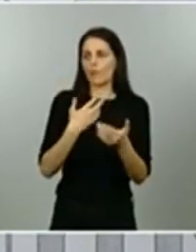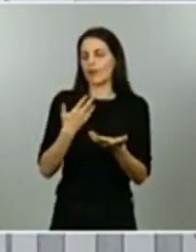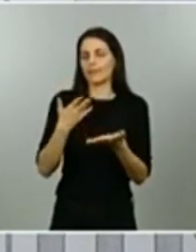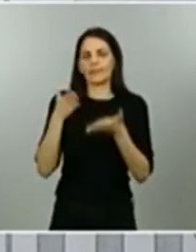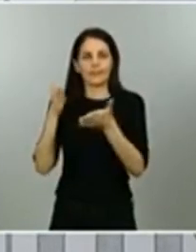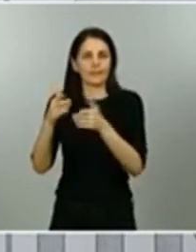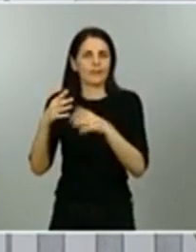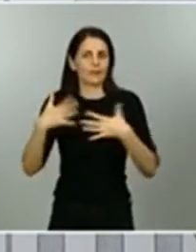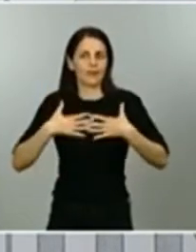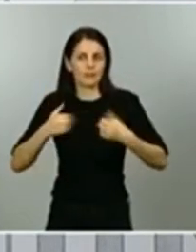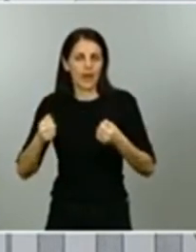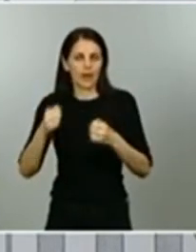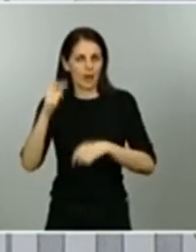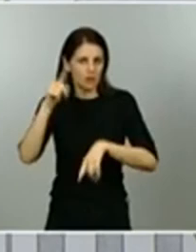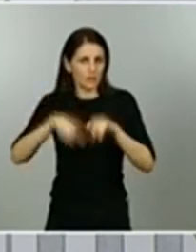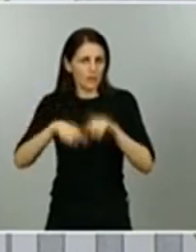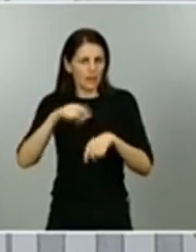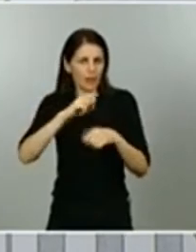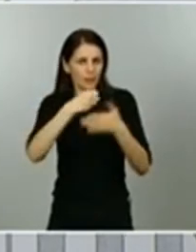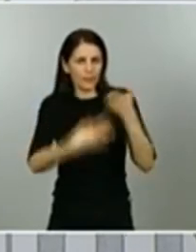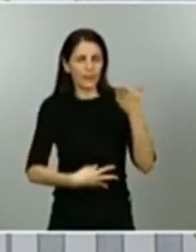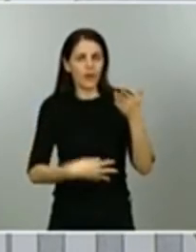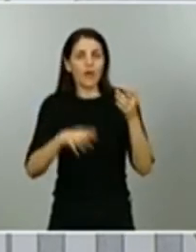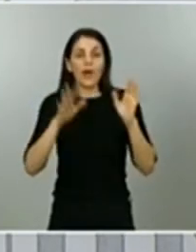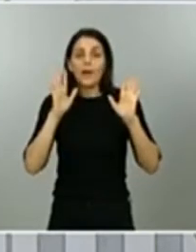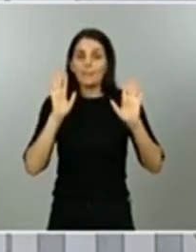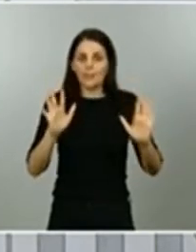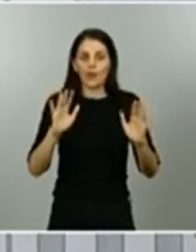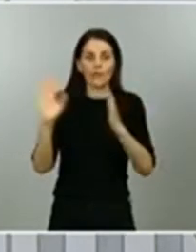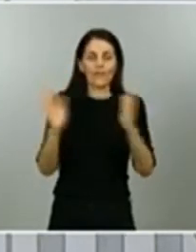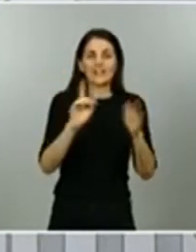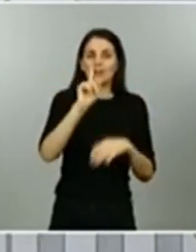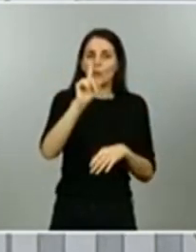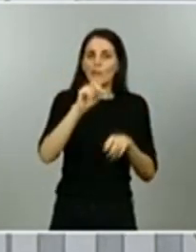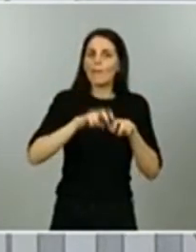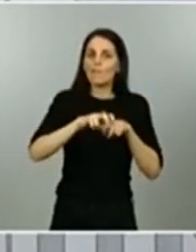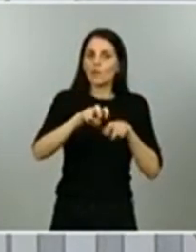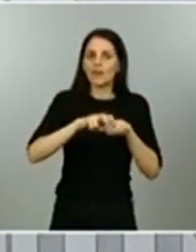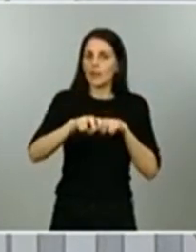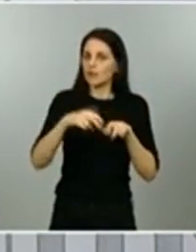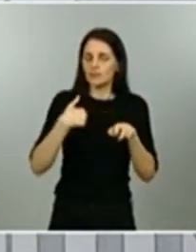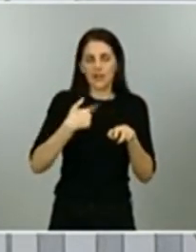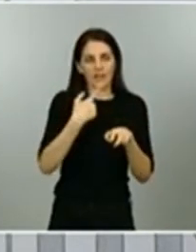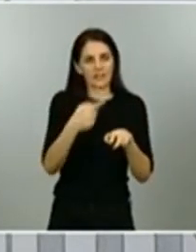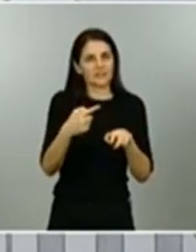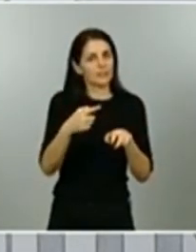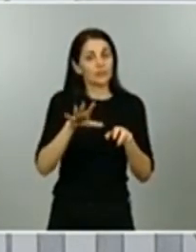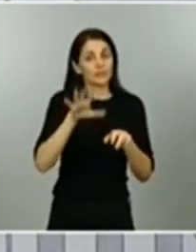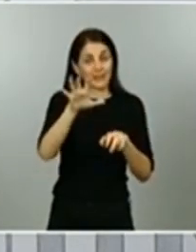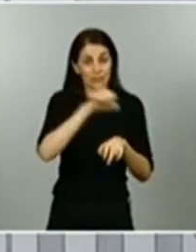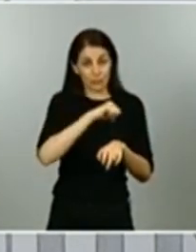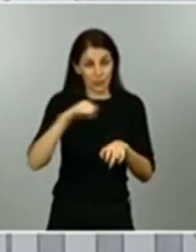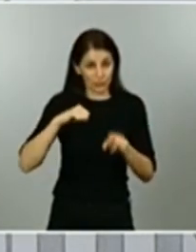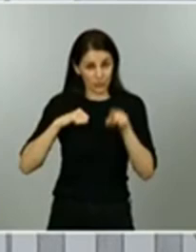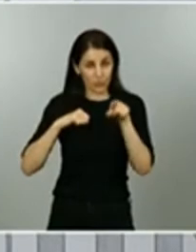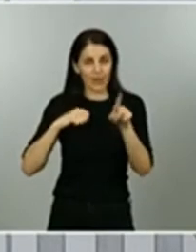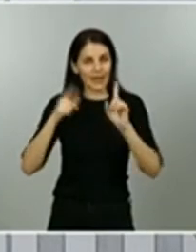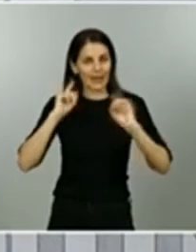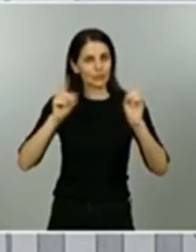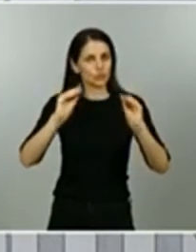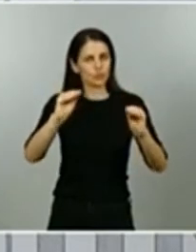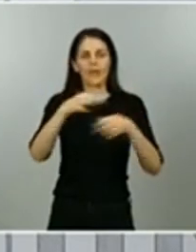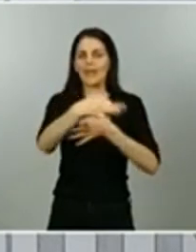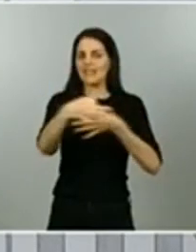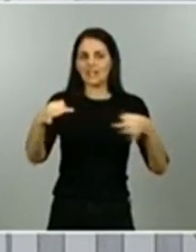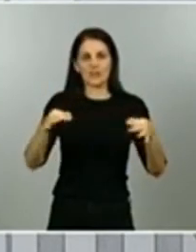actividades de fase 1 queda restringida a la unidad territorial de referencia en este caso en el caso de la comunidad autónoma de canarias a las islas y